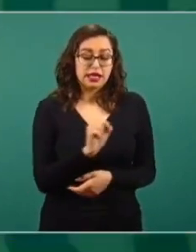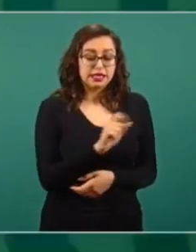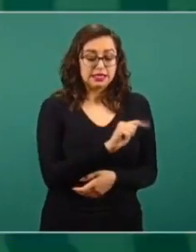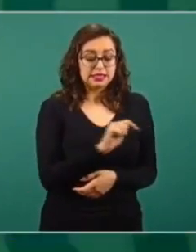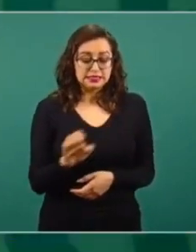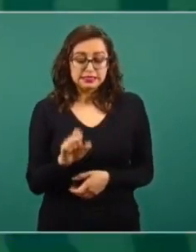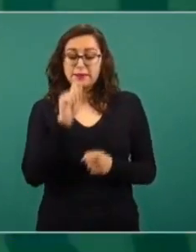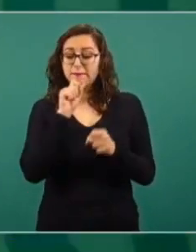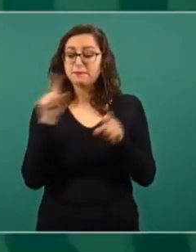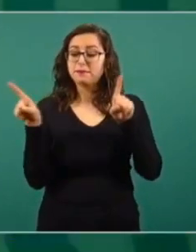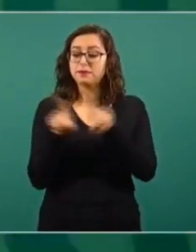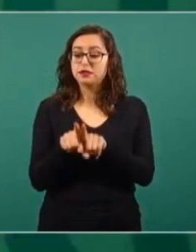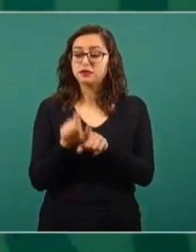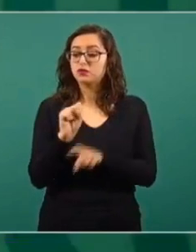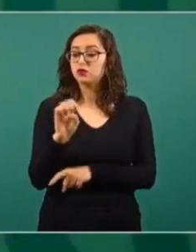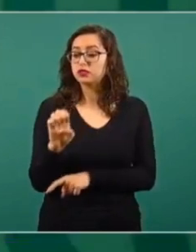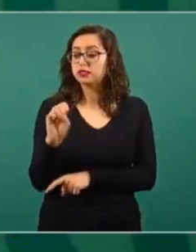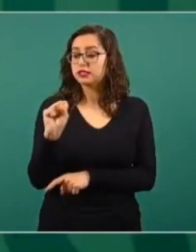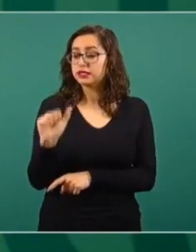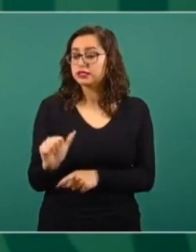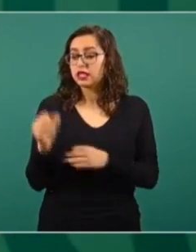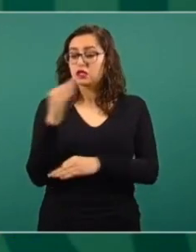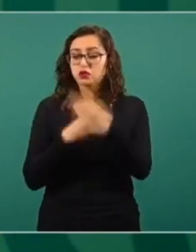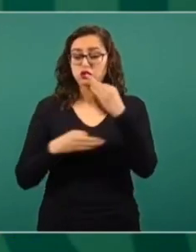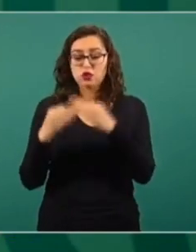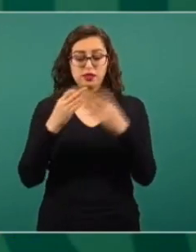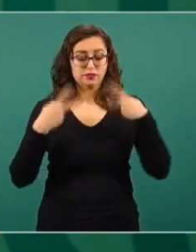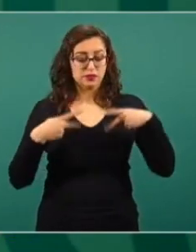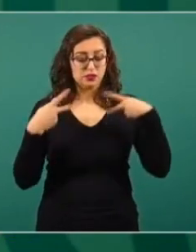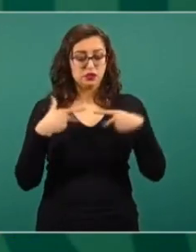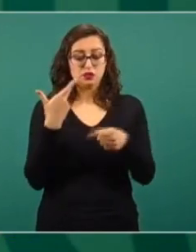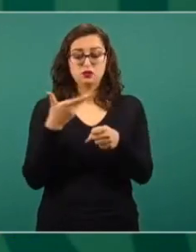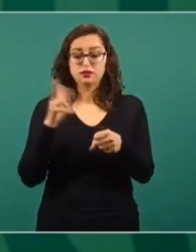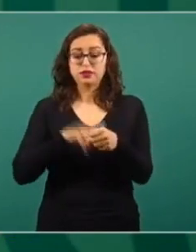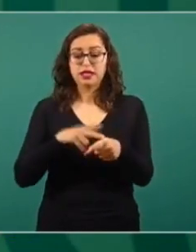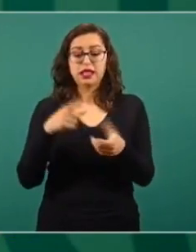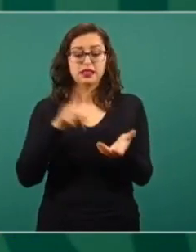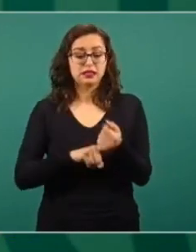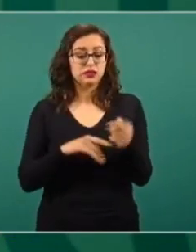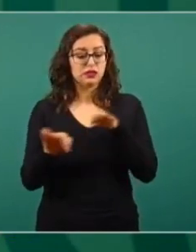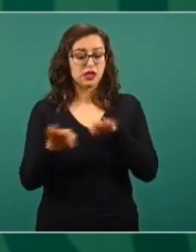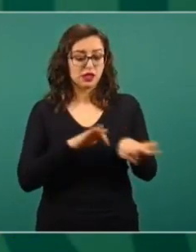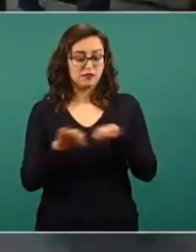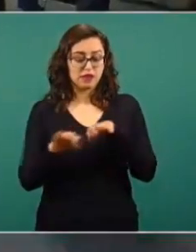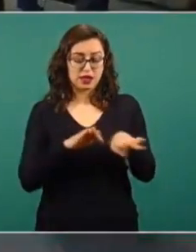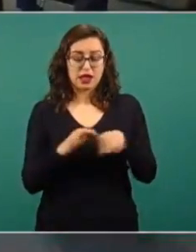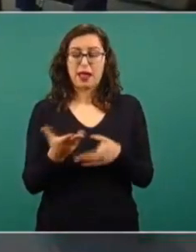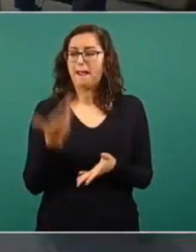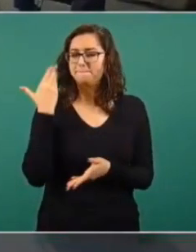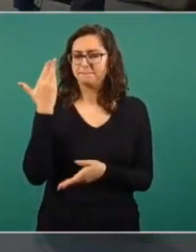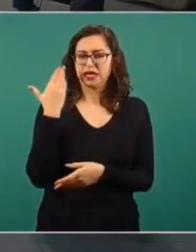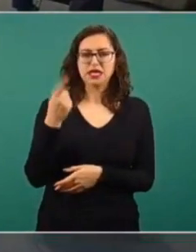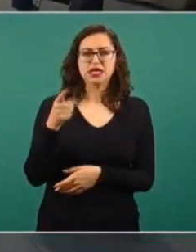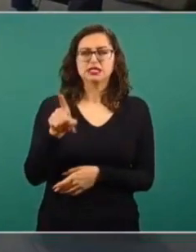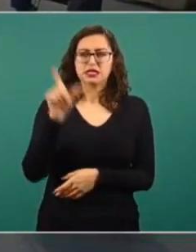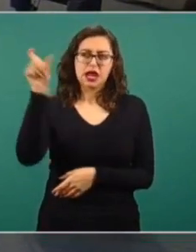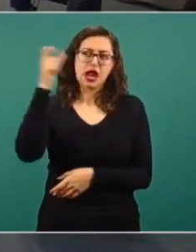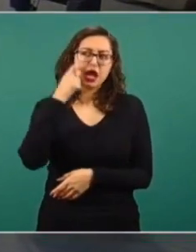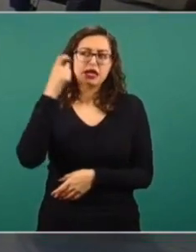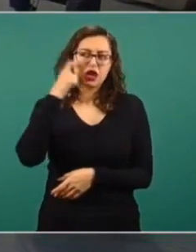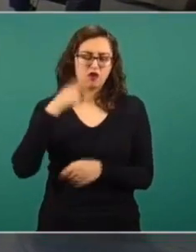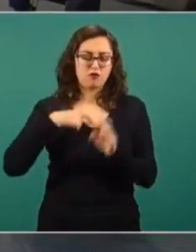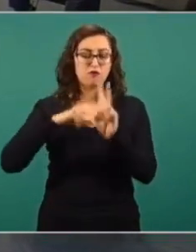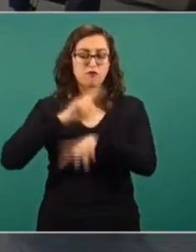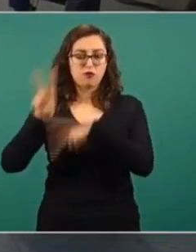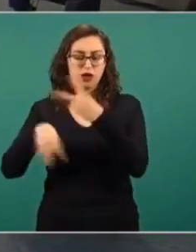sector salud, porque acabo de estar en Guerrero, y muchos trabajadores